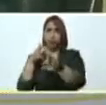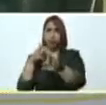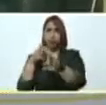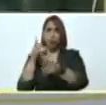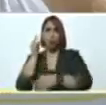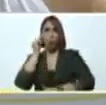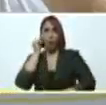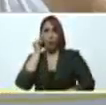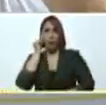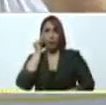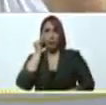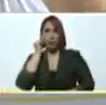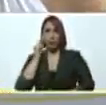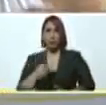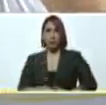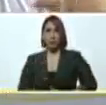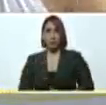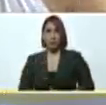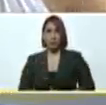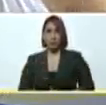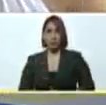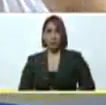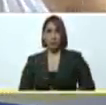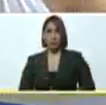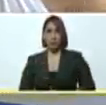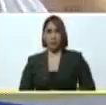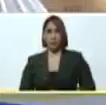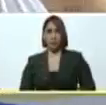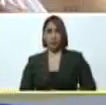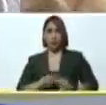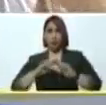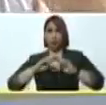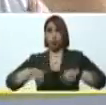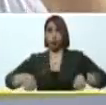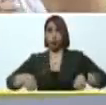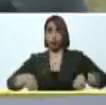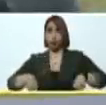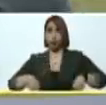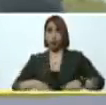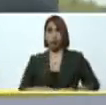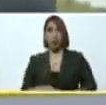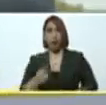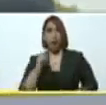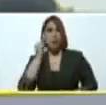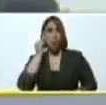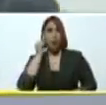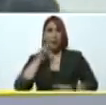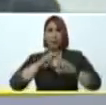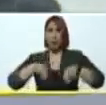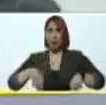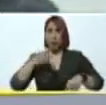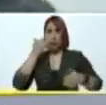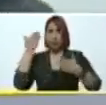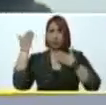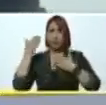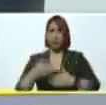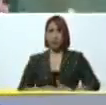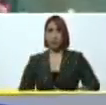muchacha, es una mujer. Lo desnudan, aparece la muchacha desnuda, mira, ahí está la imagen,